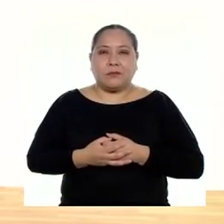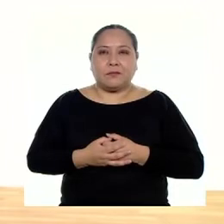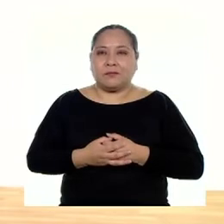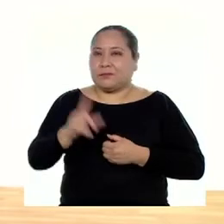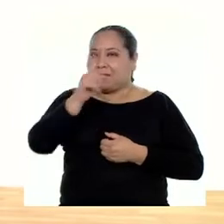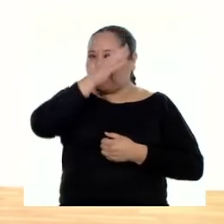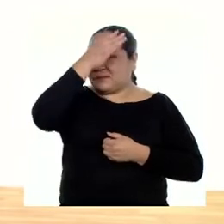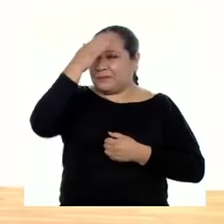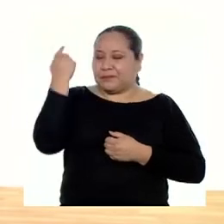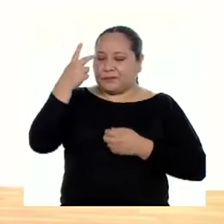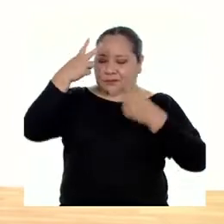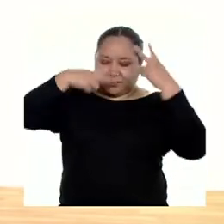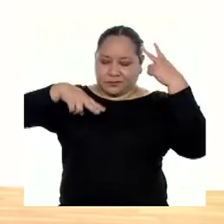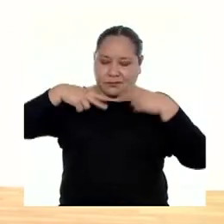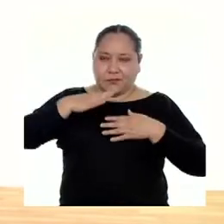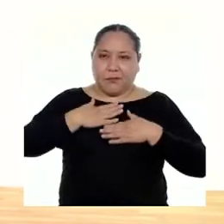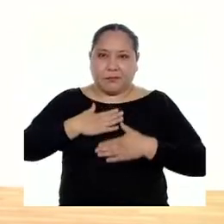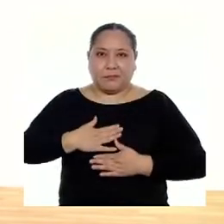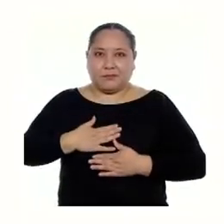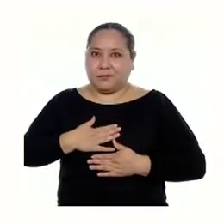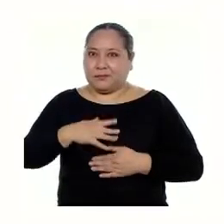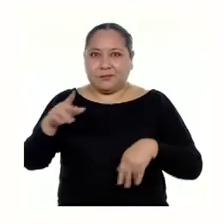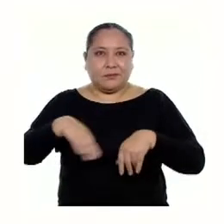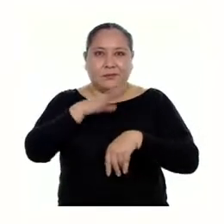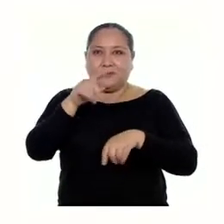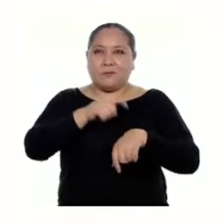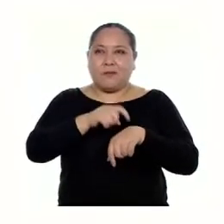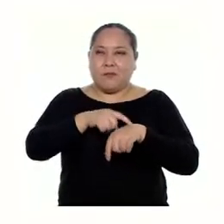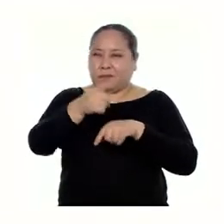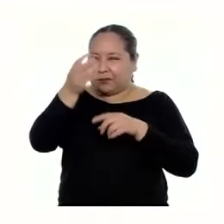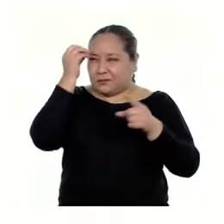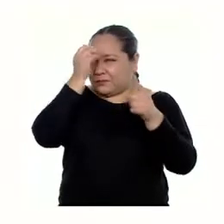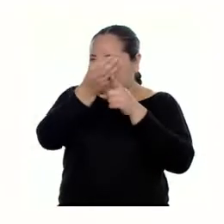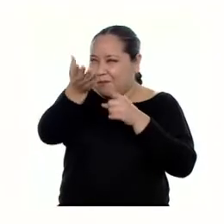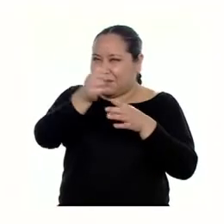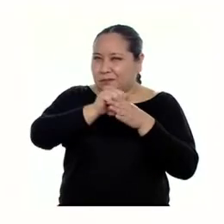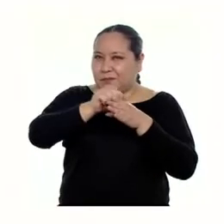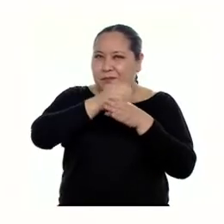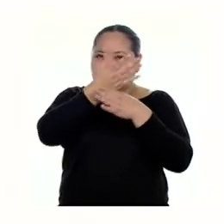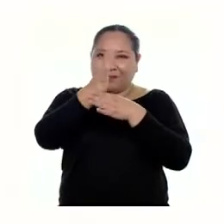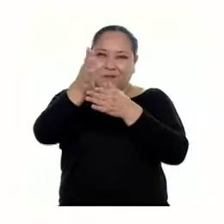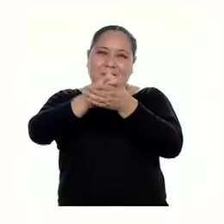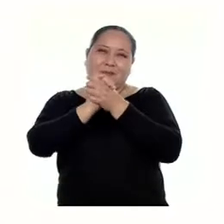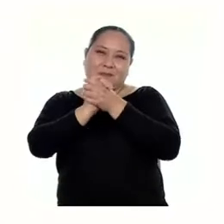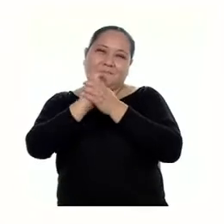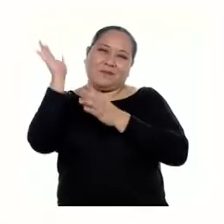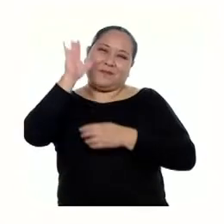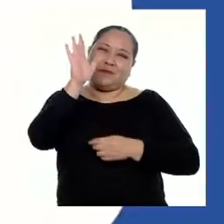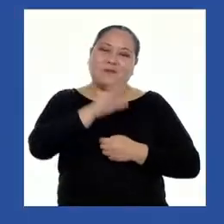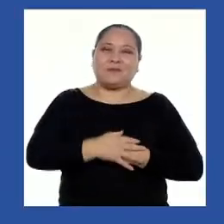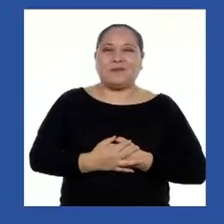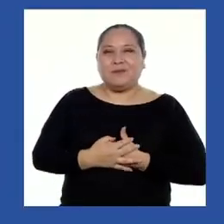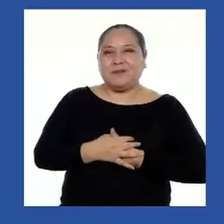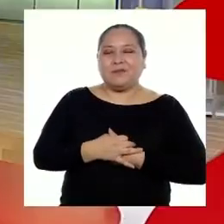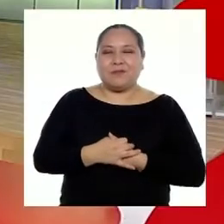No te olvides de ser consciente de tu cuerpo en todo momento. Te reto a hacer este ejercicio. Compártelo con tus amigos. Nos vemos.